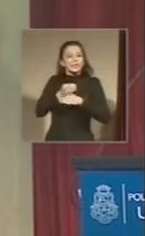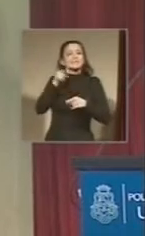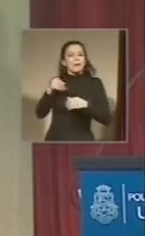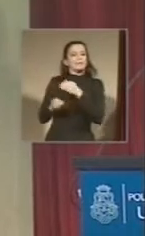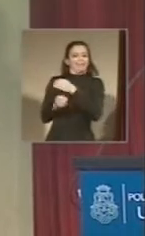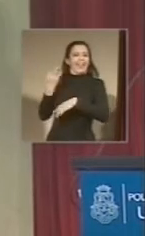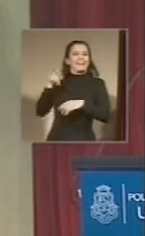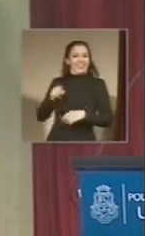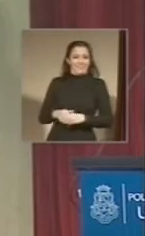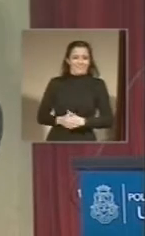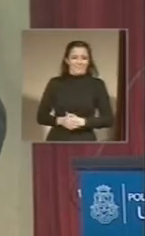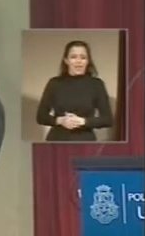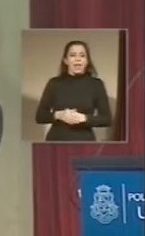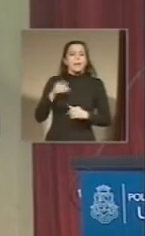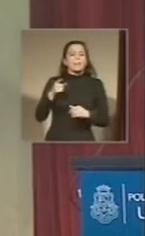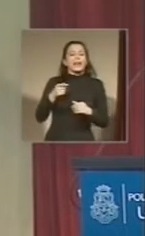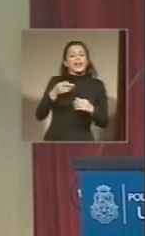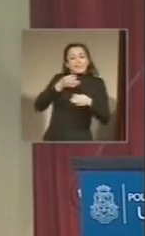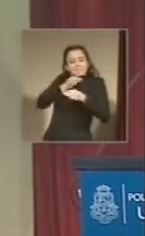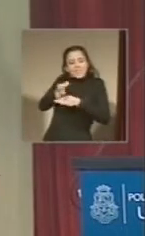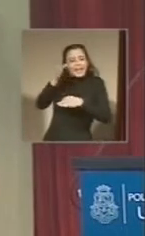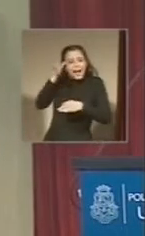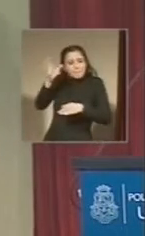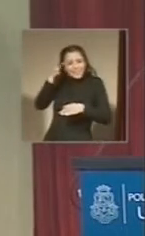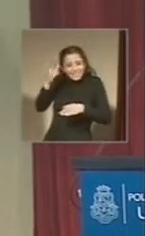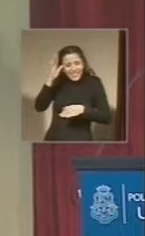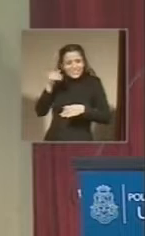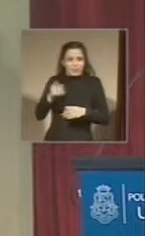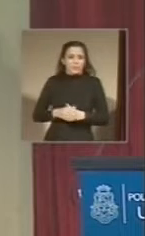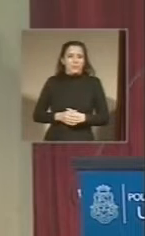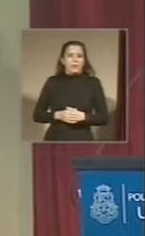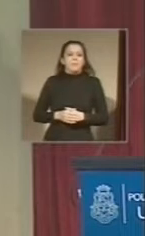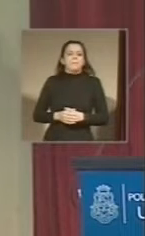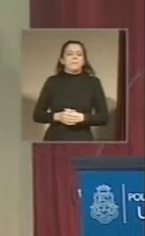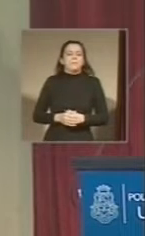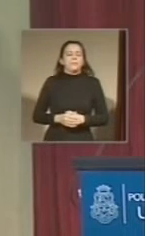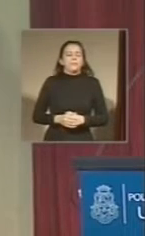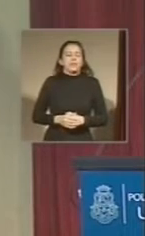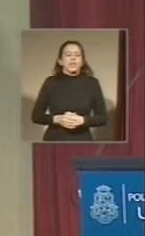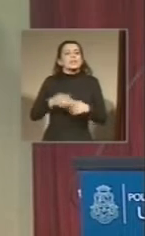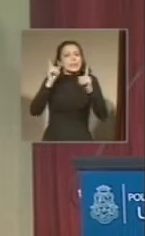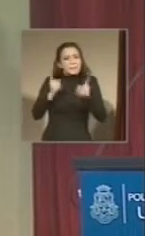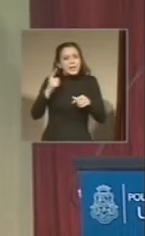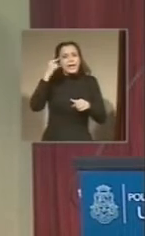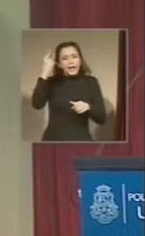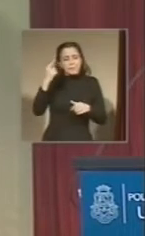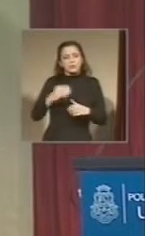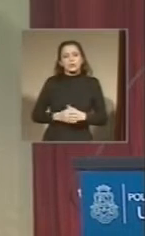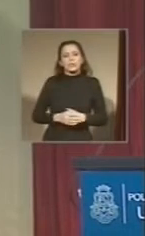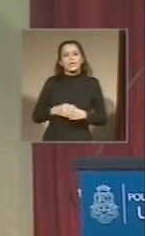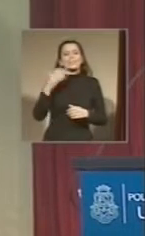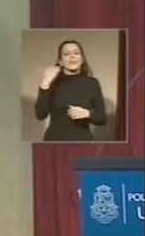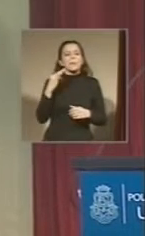los docentes y después se lo sacan los institutos para completar la currícula. También creemos que hay que